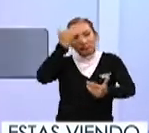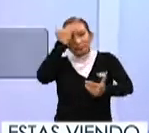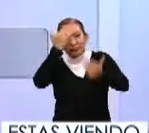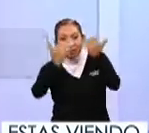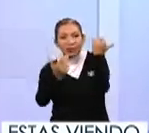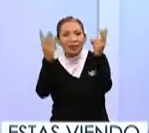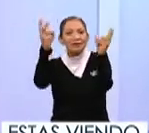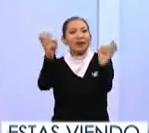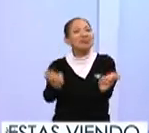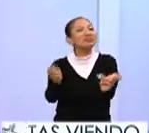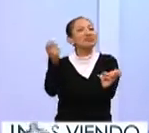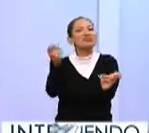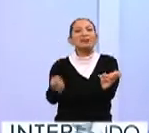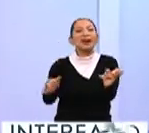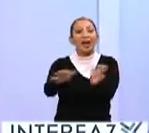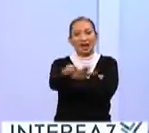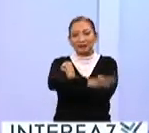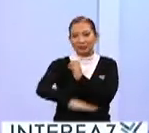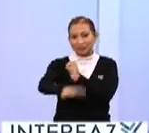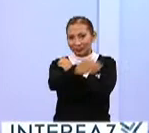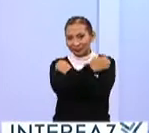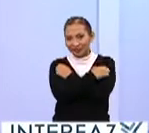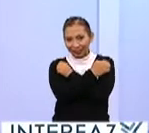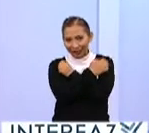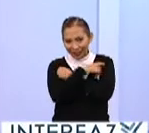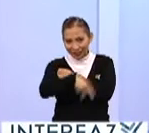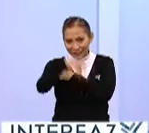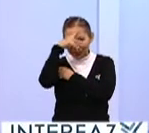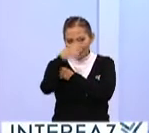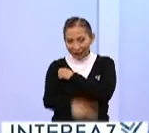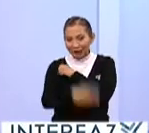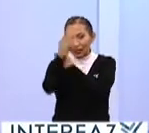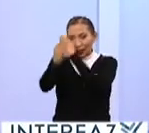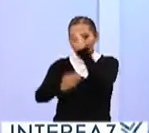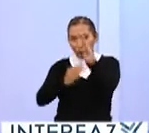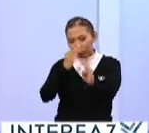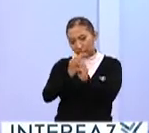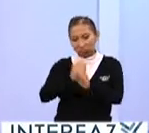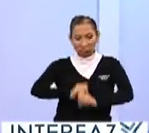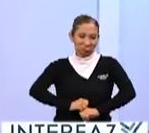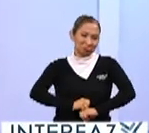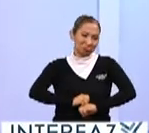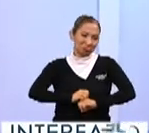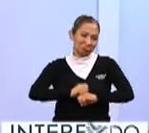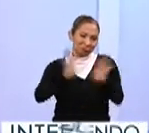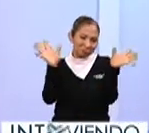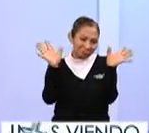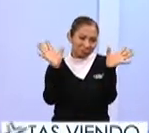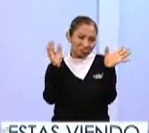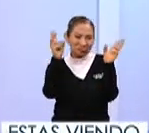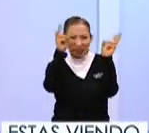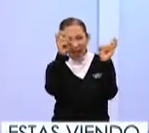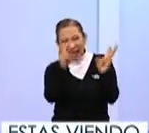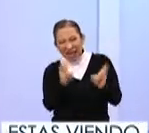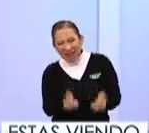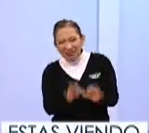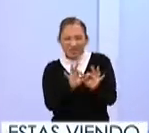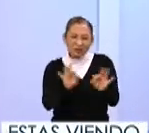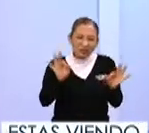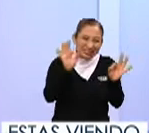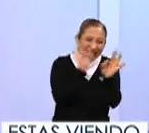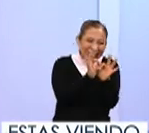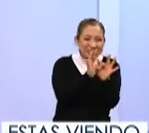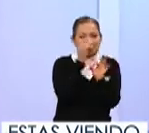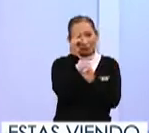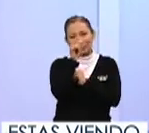conociendo tema del sector educativo en México y en el mundo. Por supuesto, muchos temas de relevancia